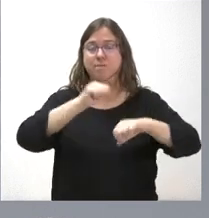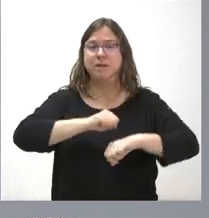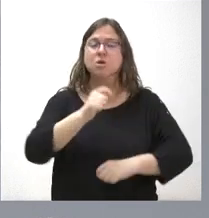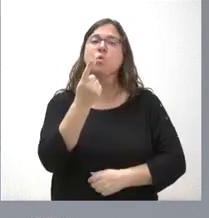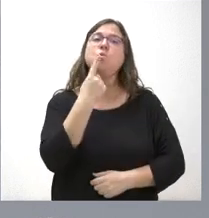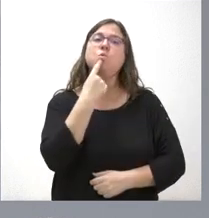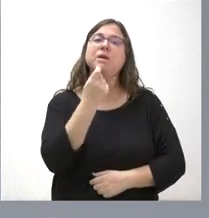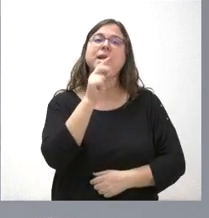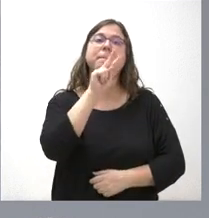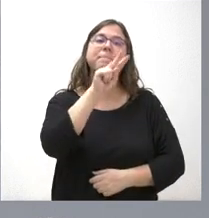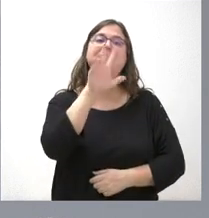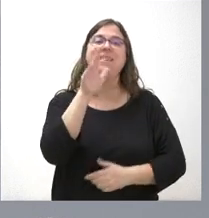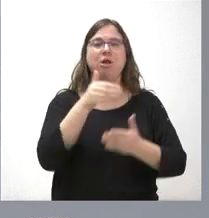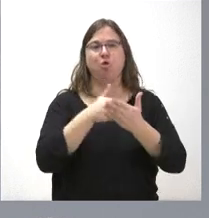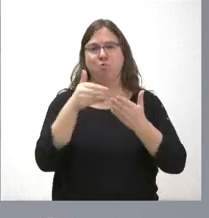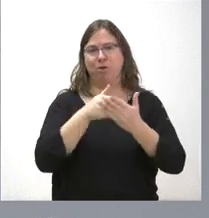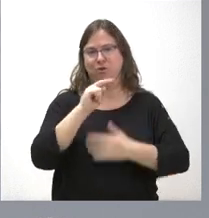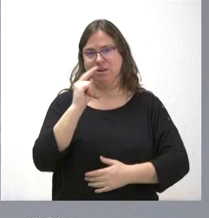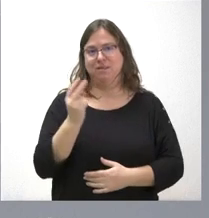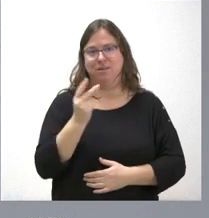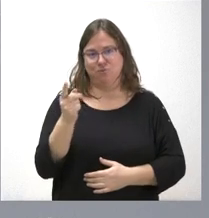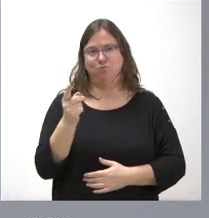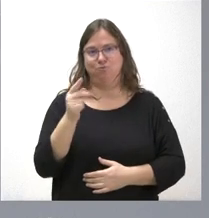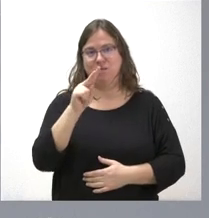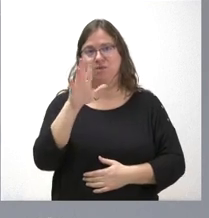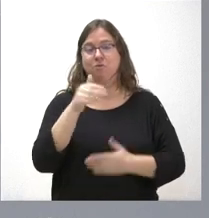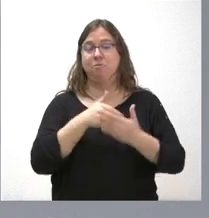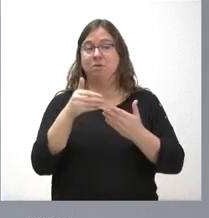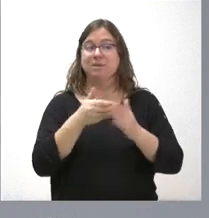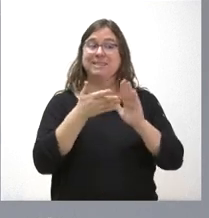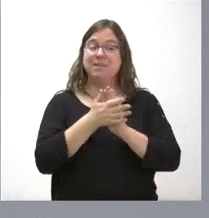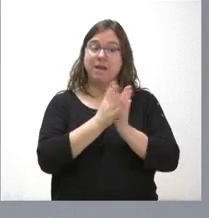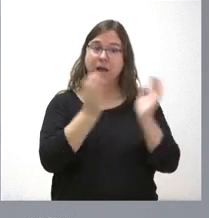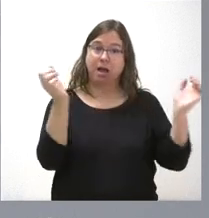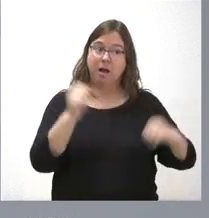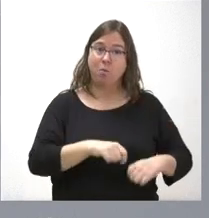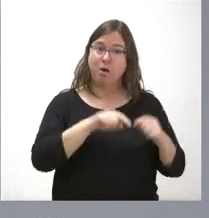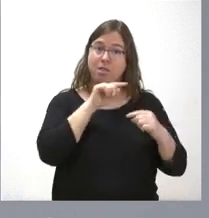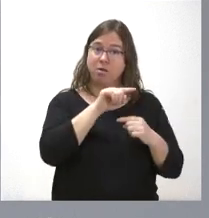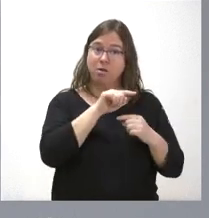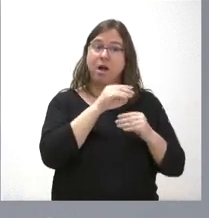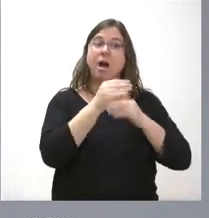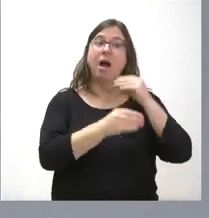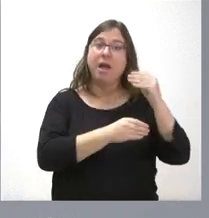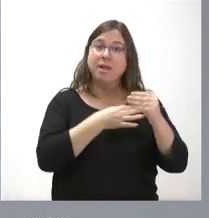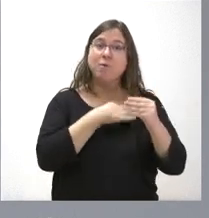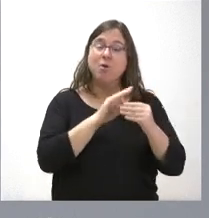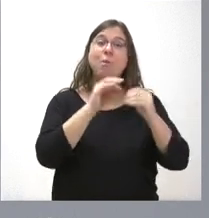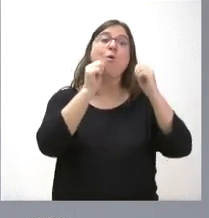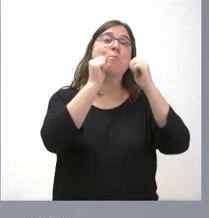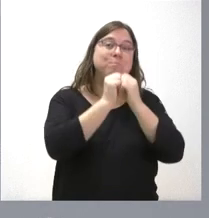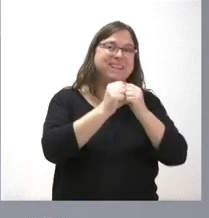25 millones de euros, con lo cual, con este acuerdo marco, podríamos hacer 28